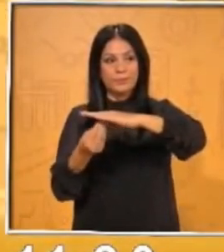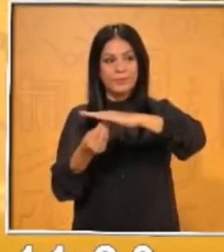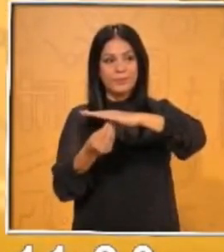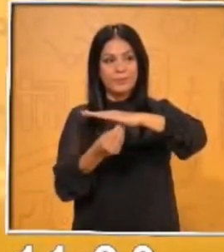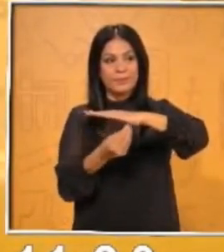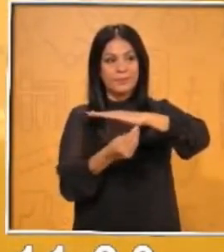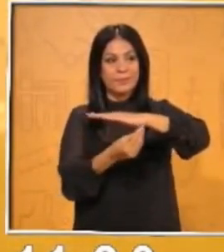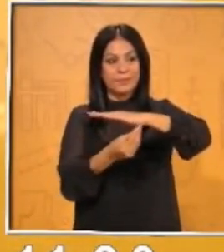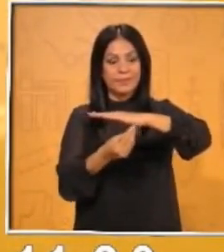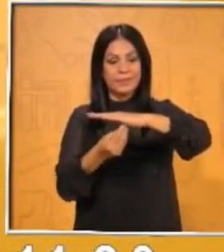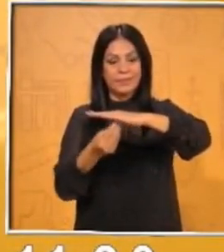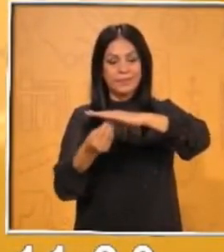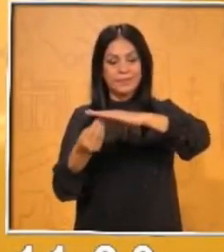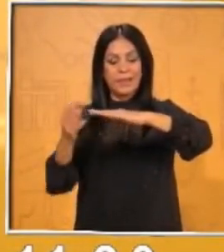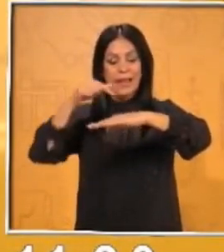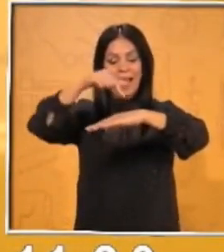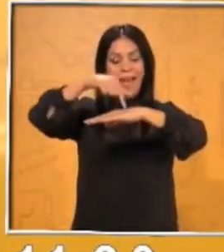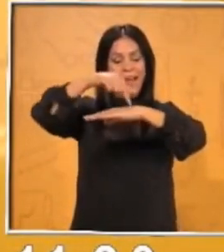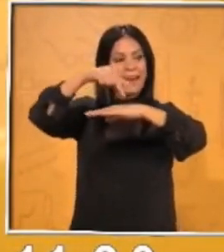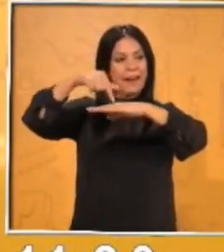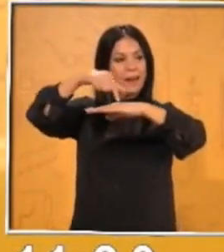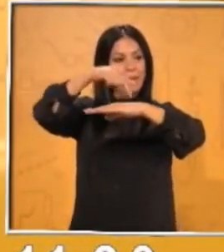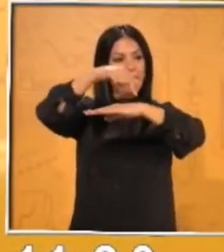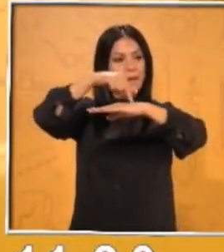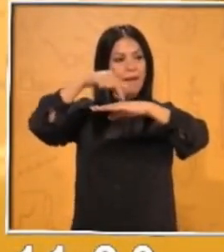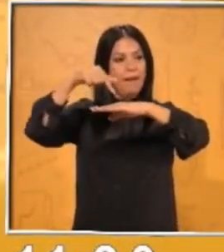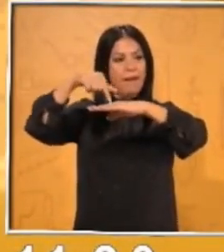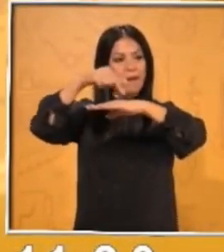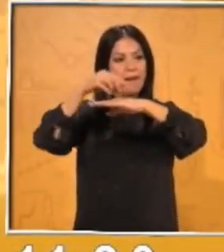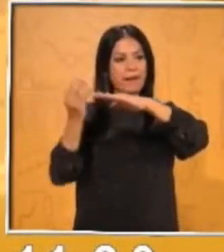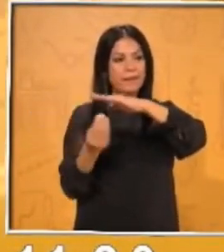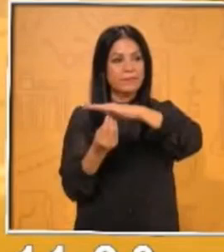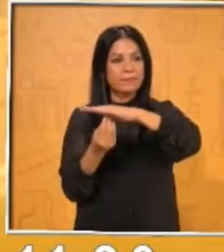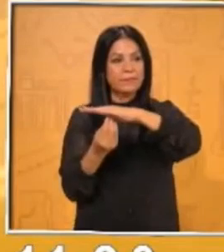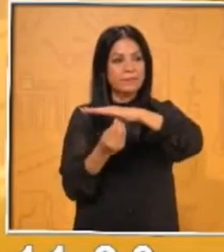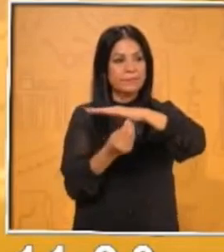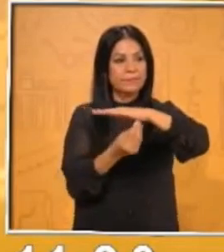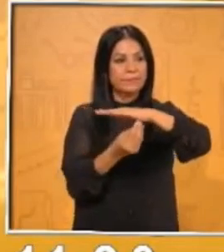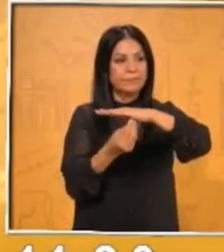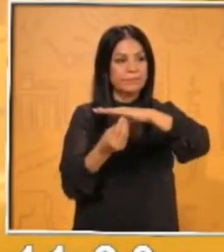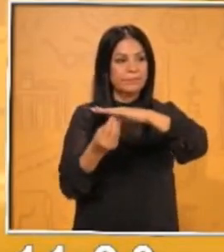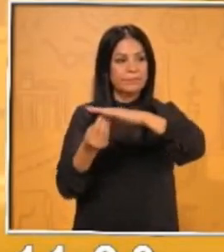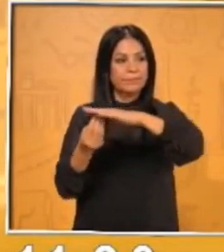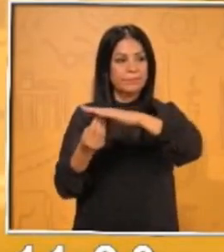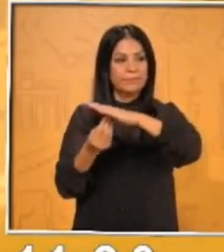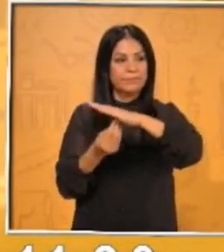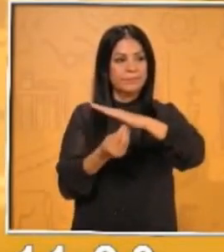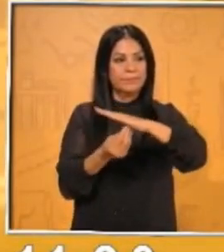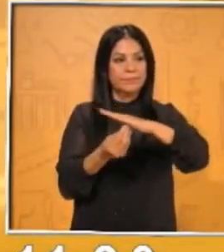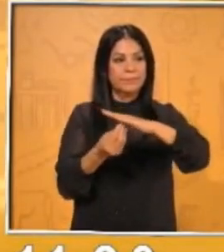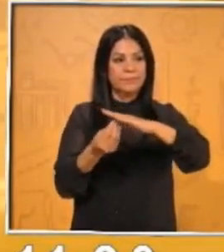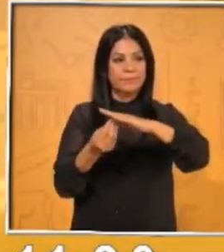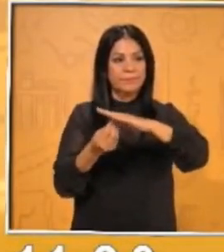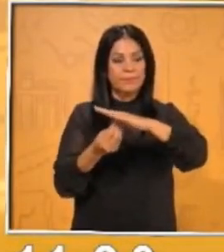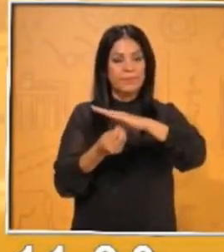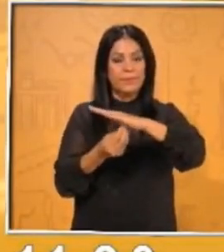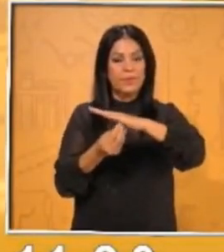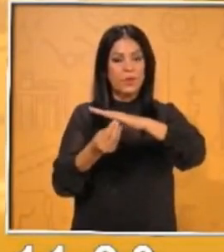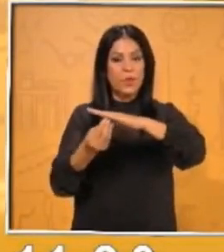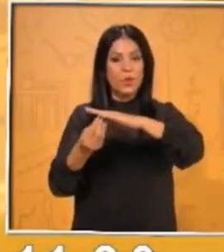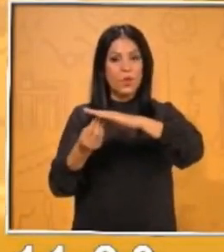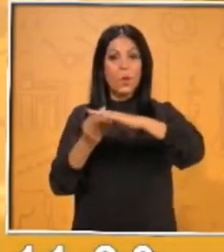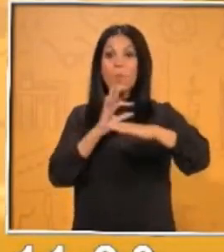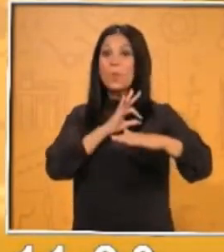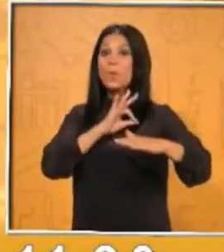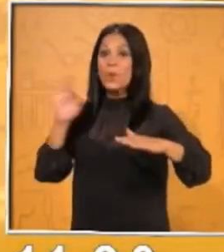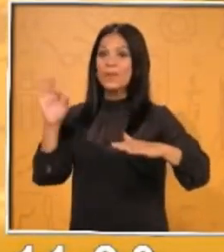porque la atracción del imán, esa fuerza magnética que tiene, miren, puede ir moviendo esos clavos. Y si los